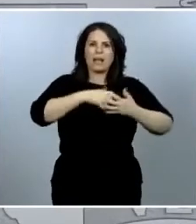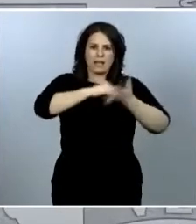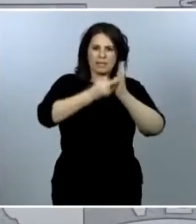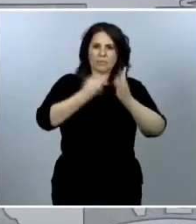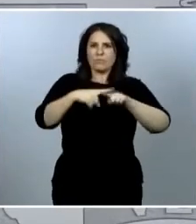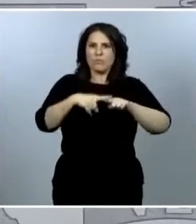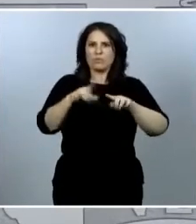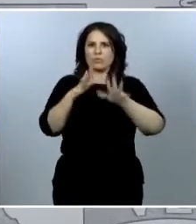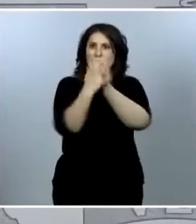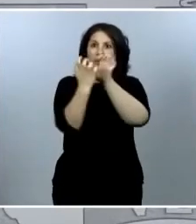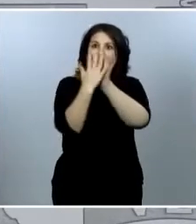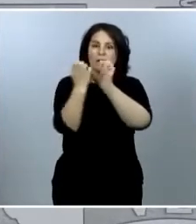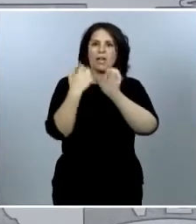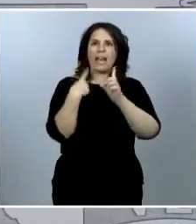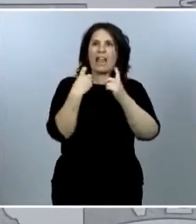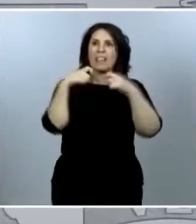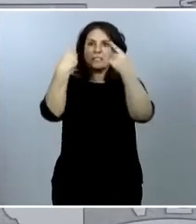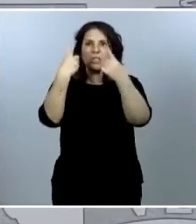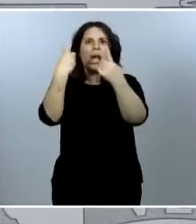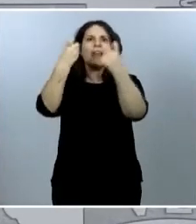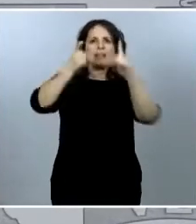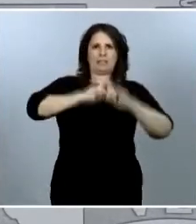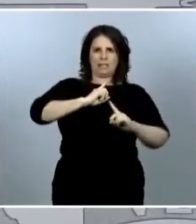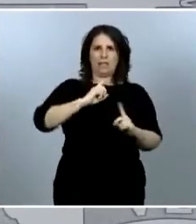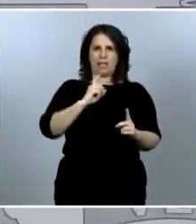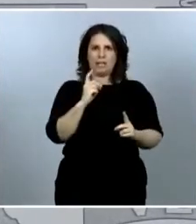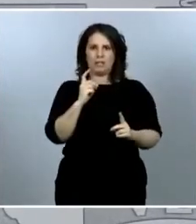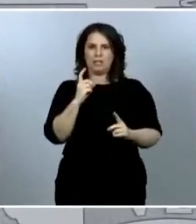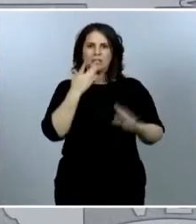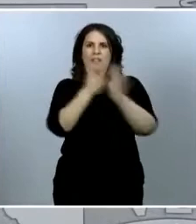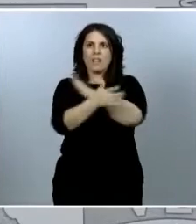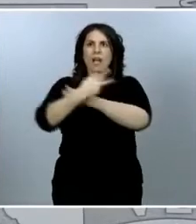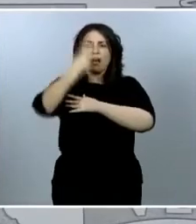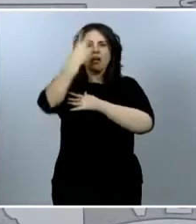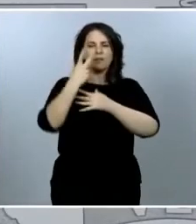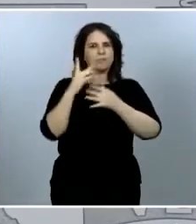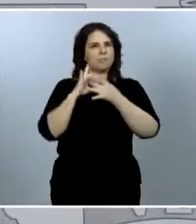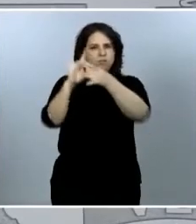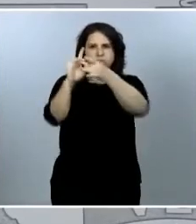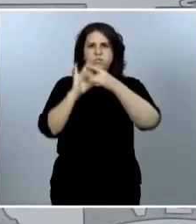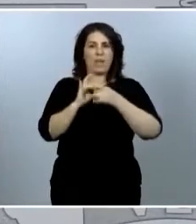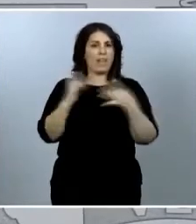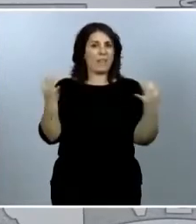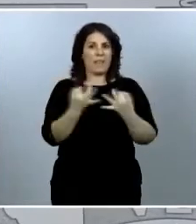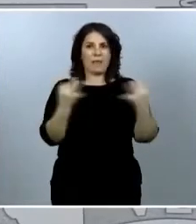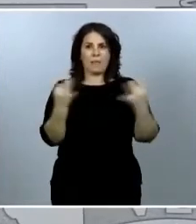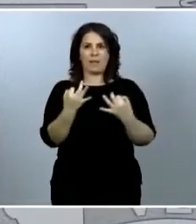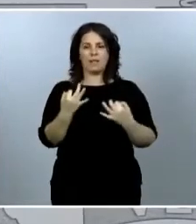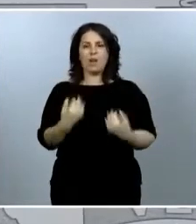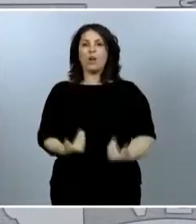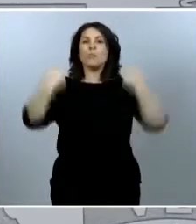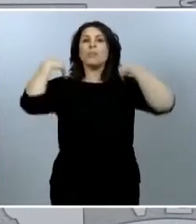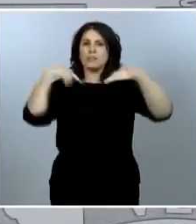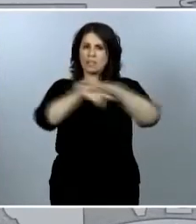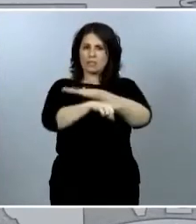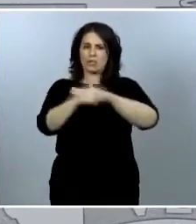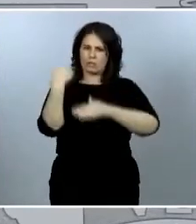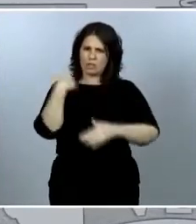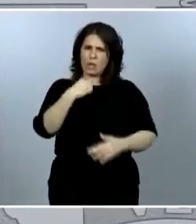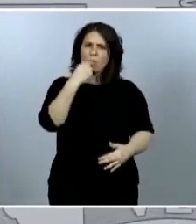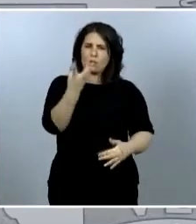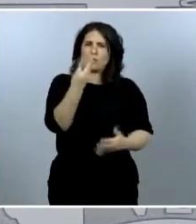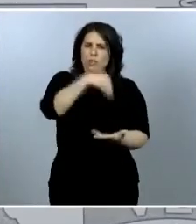Éramos y somos interdependientes. Las competencias de gestión, como he subrayado en muchas ocasiones, sanidad